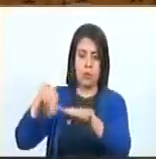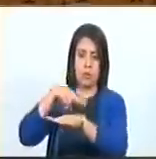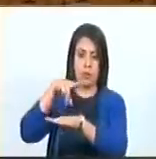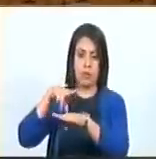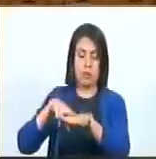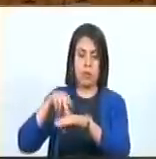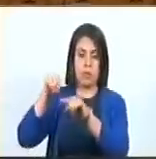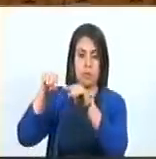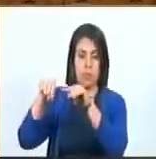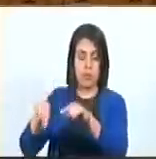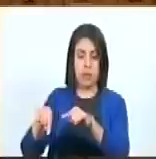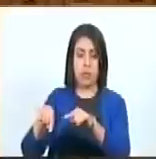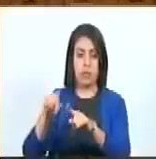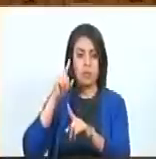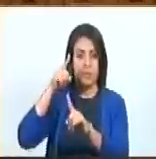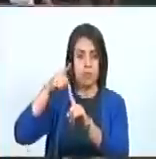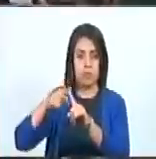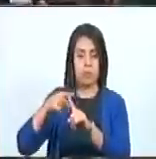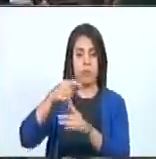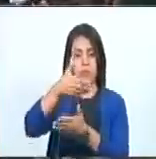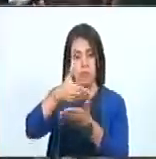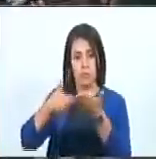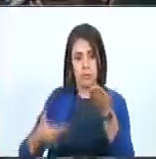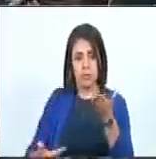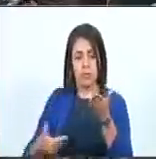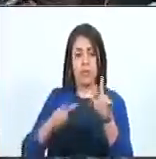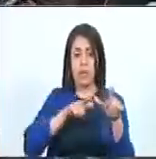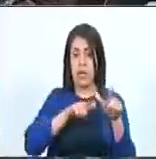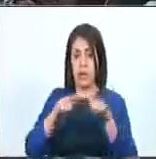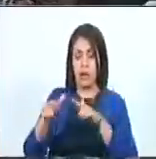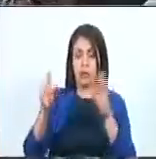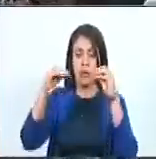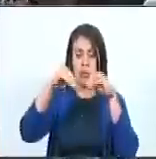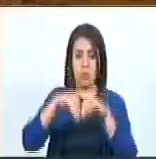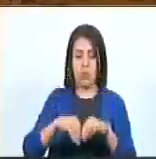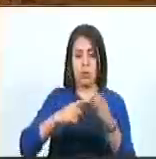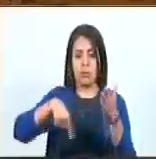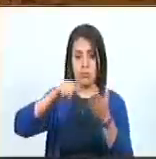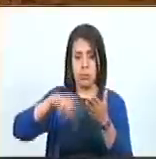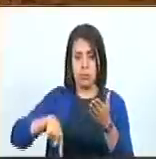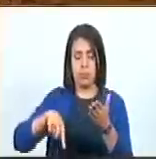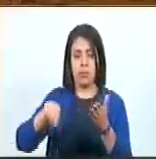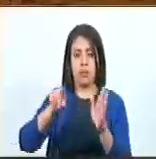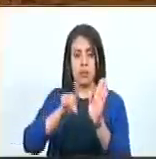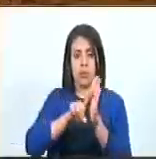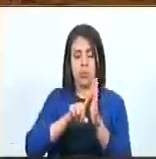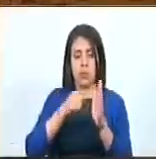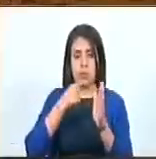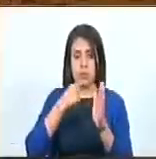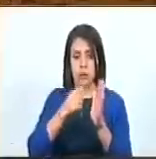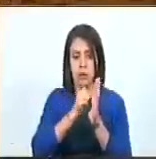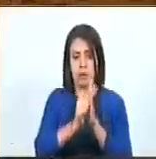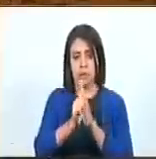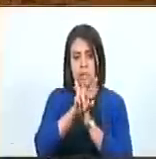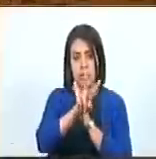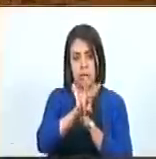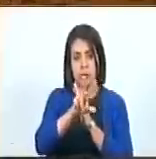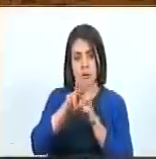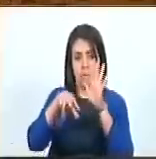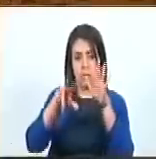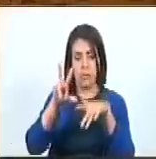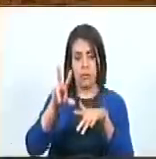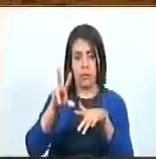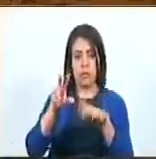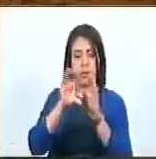Nacional a los fines de su promulgación de acuerdo a lo que está establecido en el artículo 213